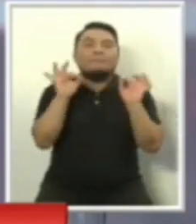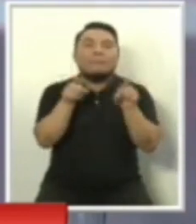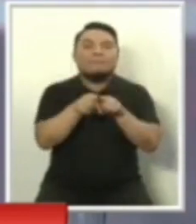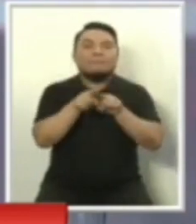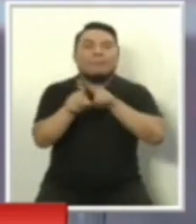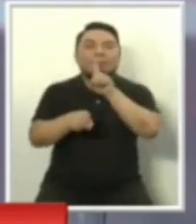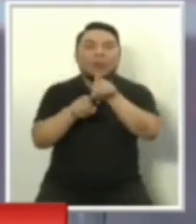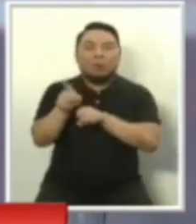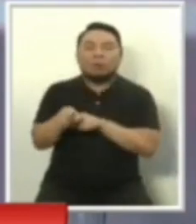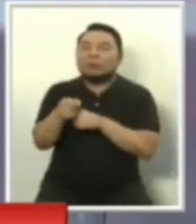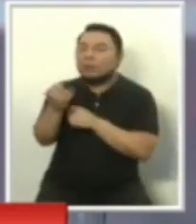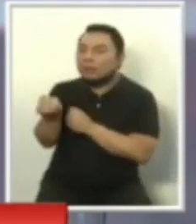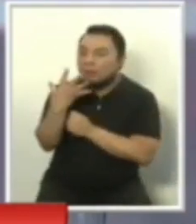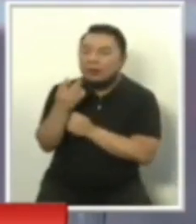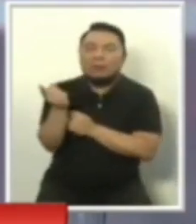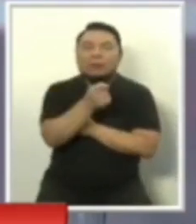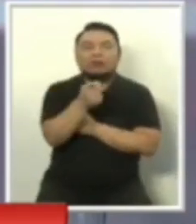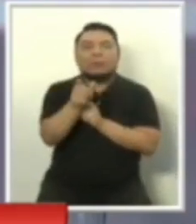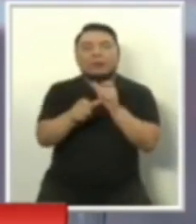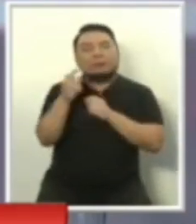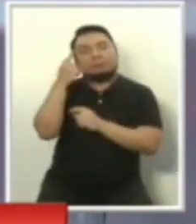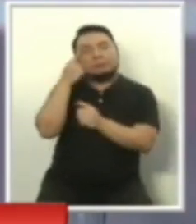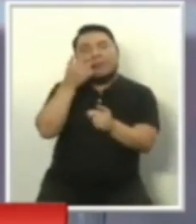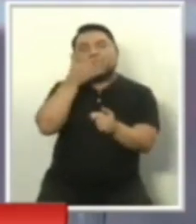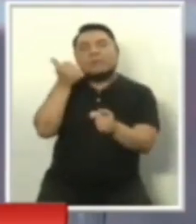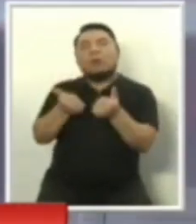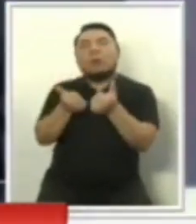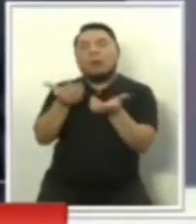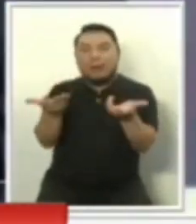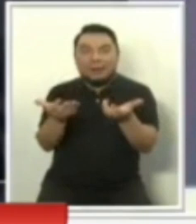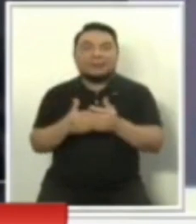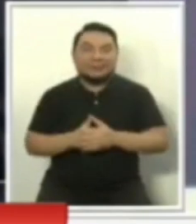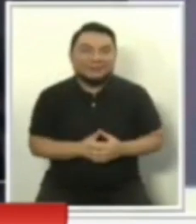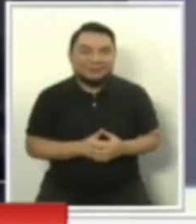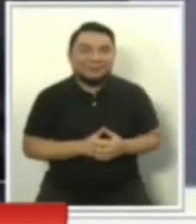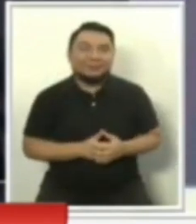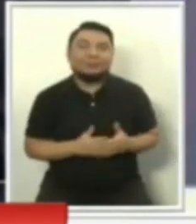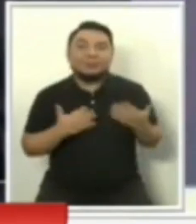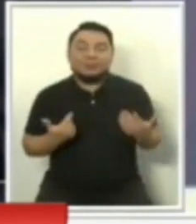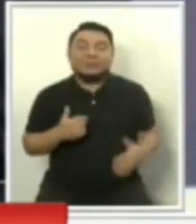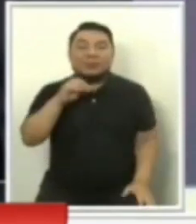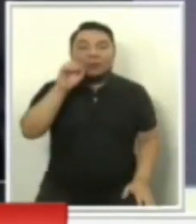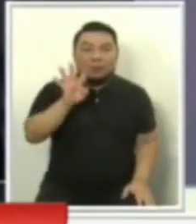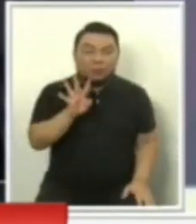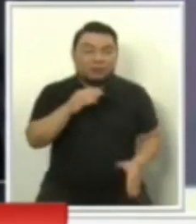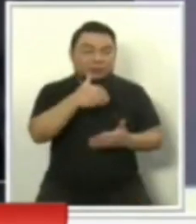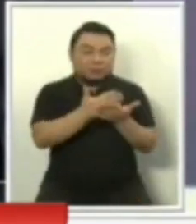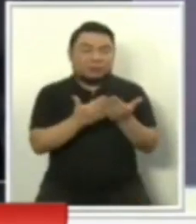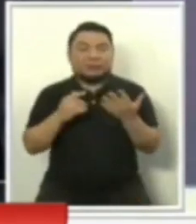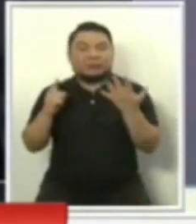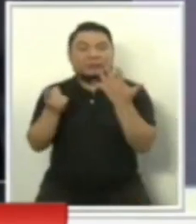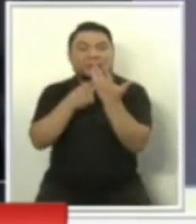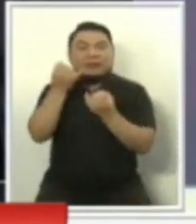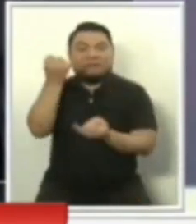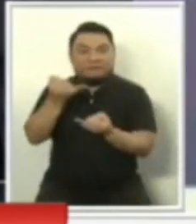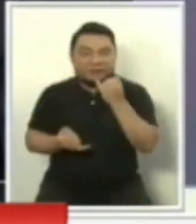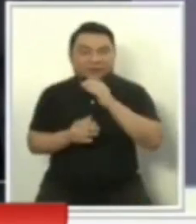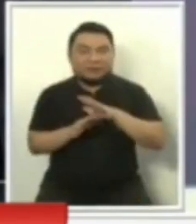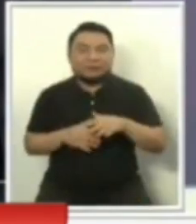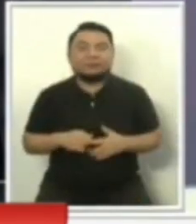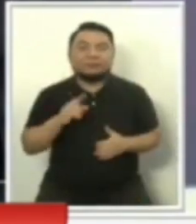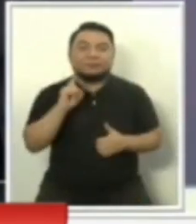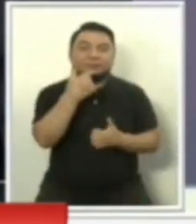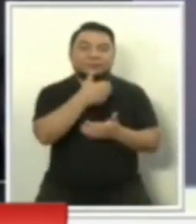pregunta que haya formulado el ciudadano. Rápidamente, entonces, para rematar. Son cuatro bloques y un quinto bloque de intervención final. El primer